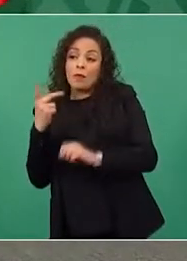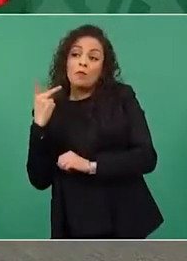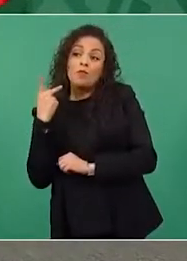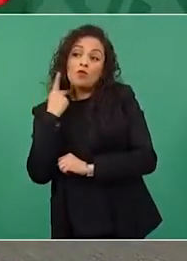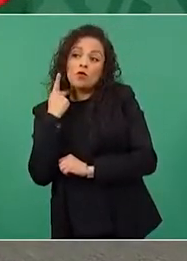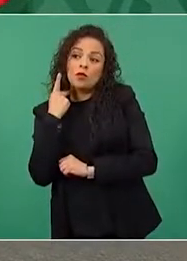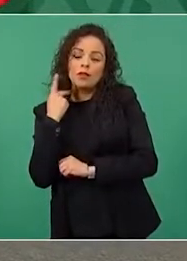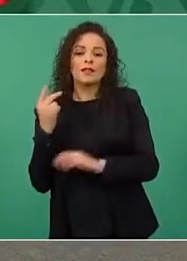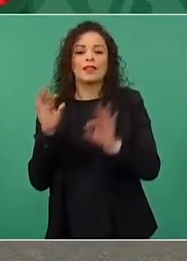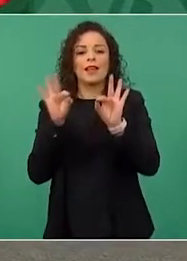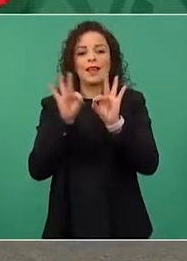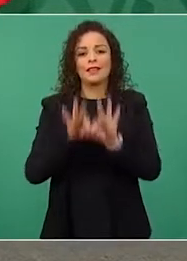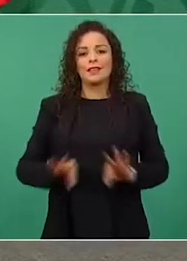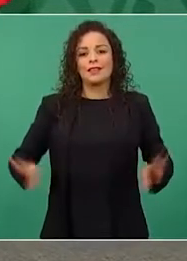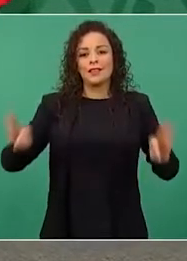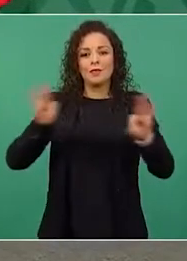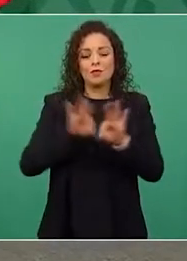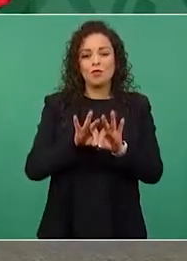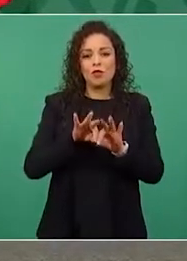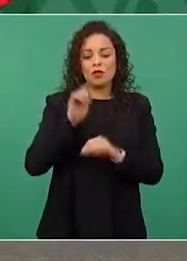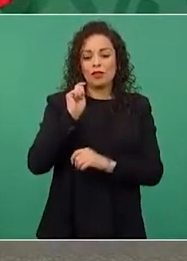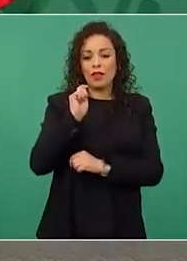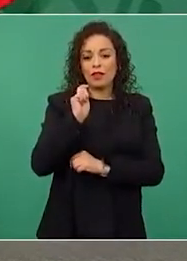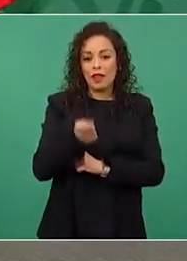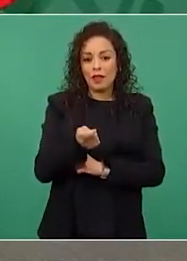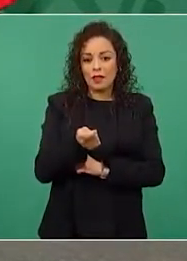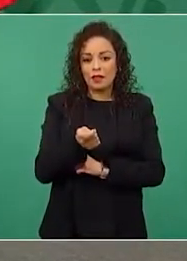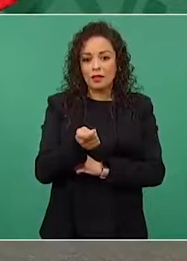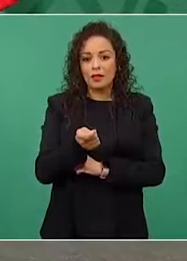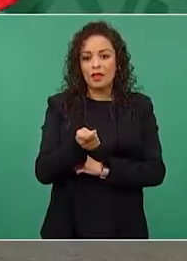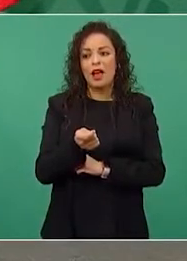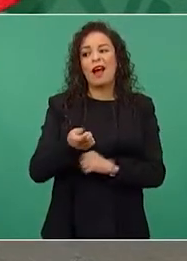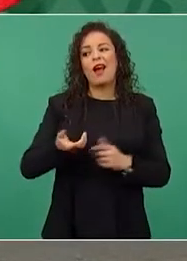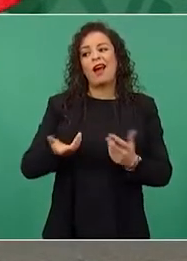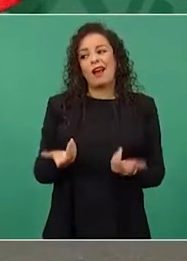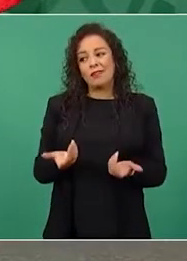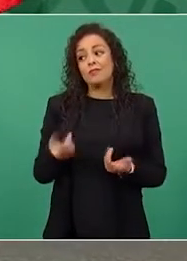no caer en la autocomplacencia,